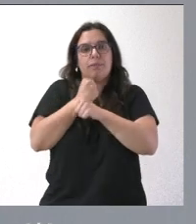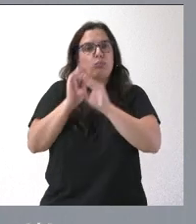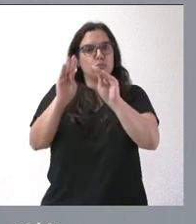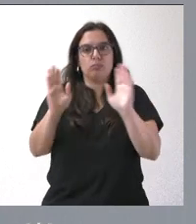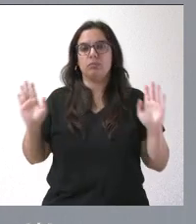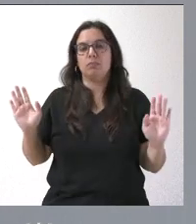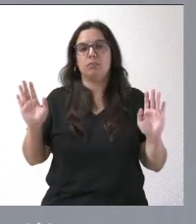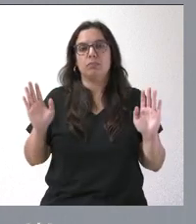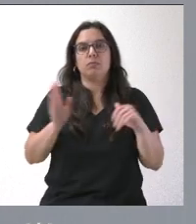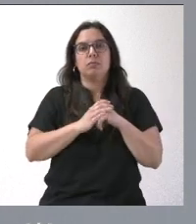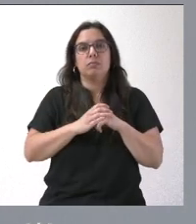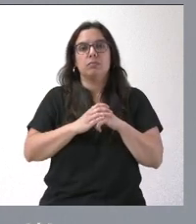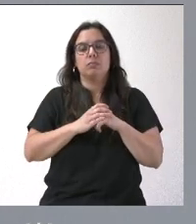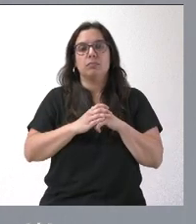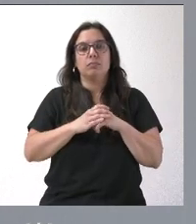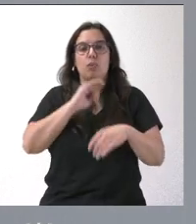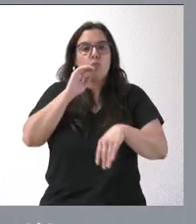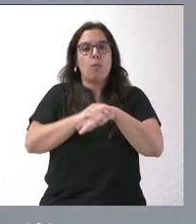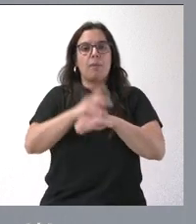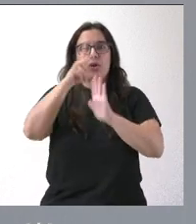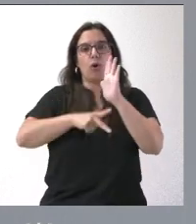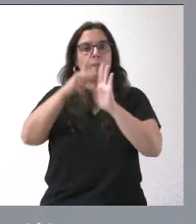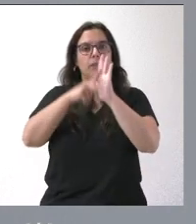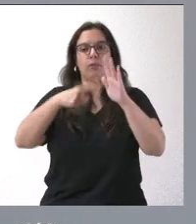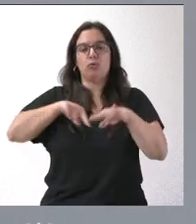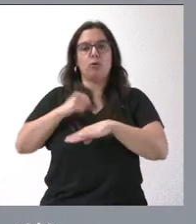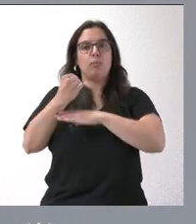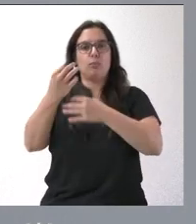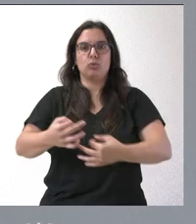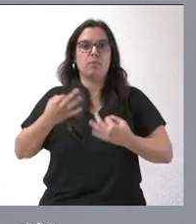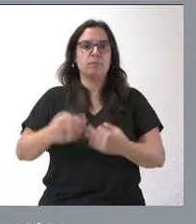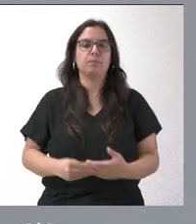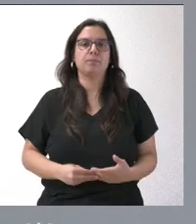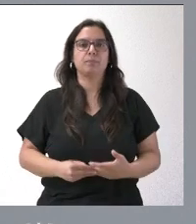en su tarea y en el cumplimiento de la normativa que les está encomendada.